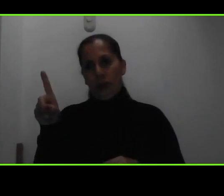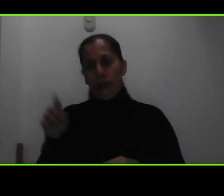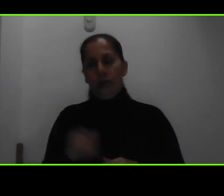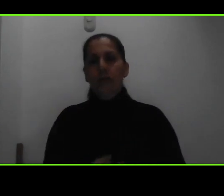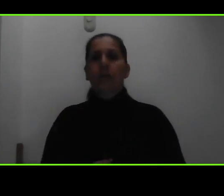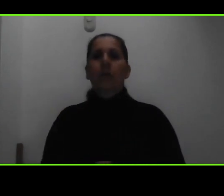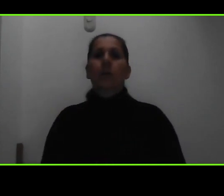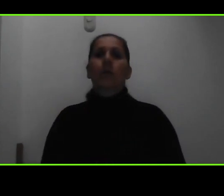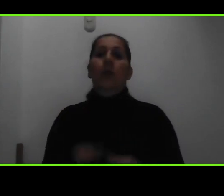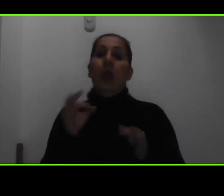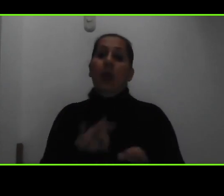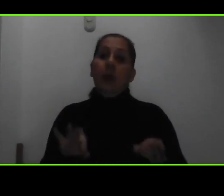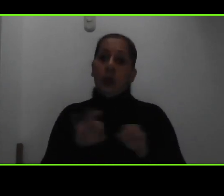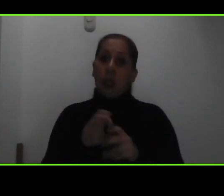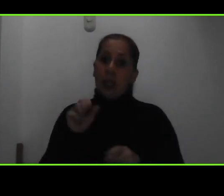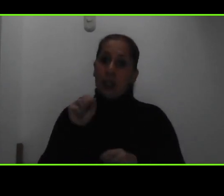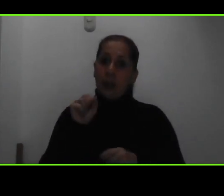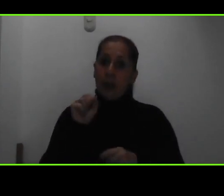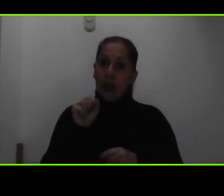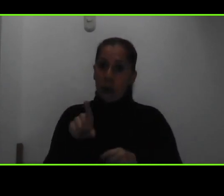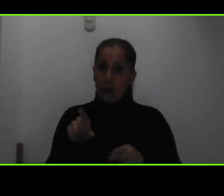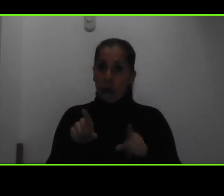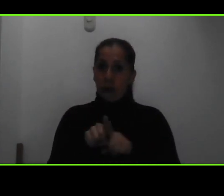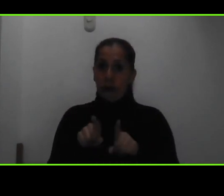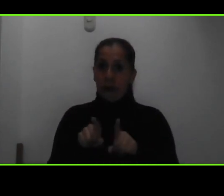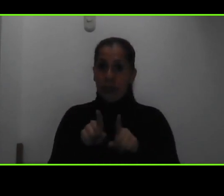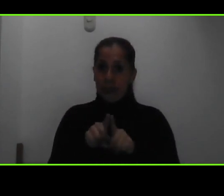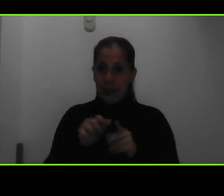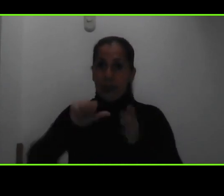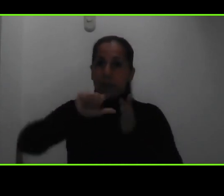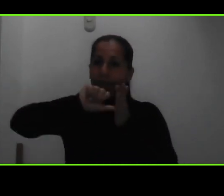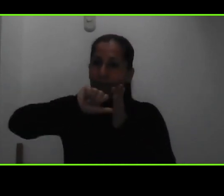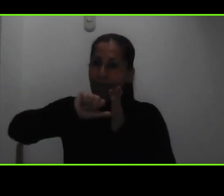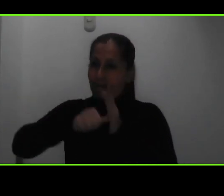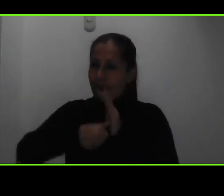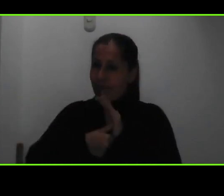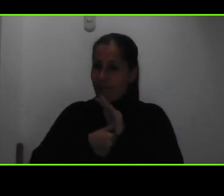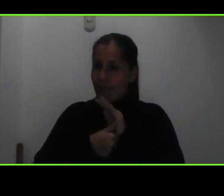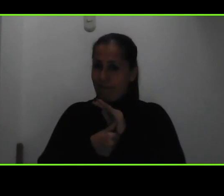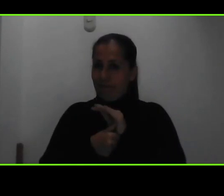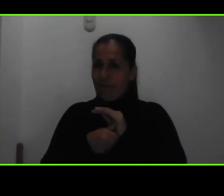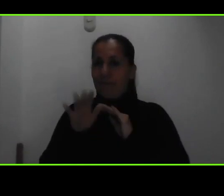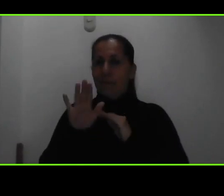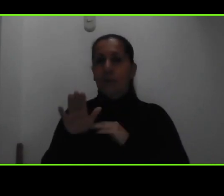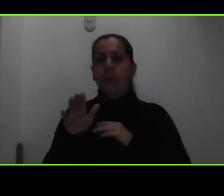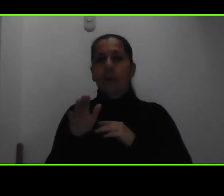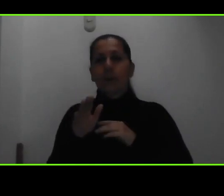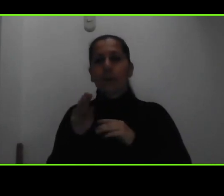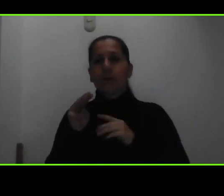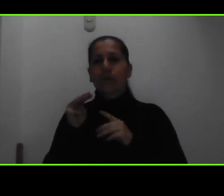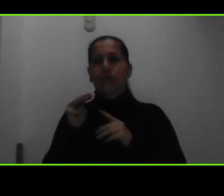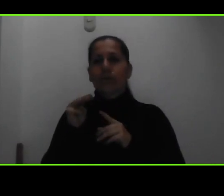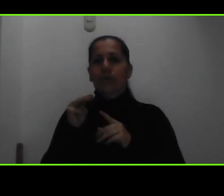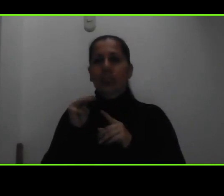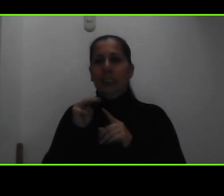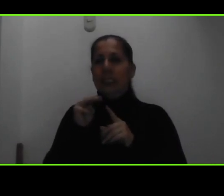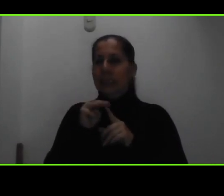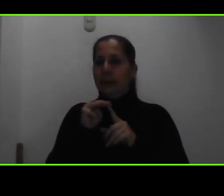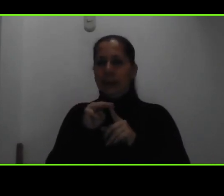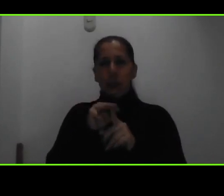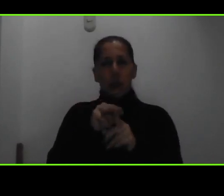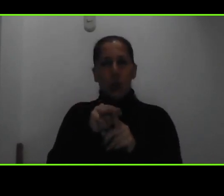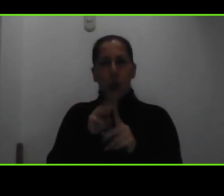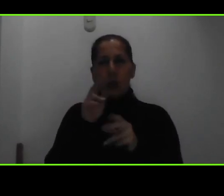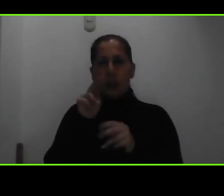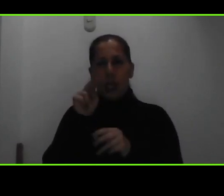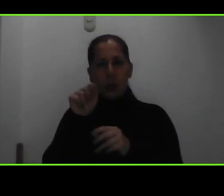mencionábamos en la presentación pero es importante siempre recalcar eso y es en esa misión que tiene la UNED de ser